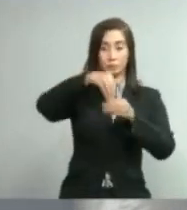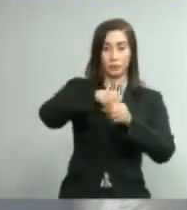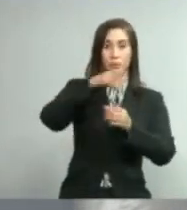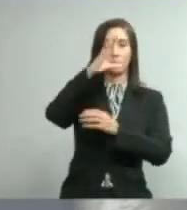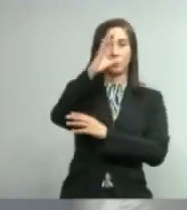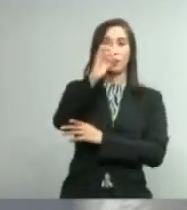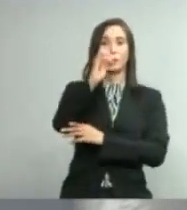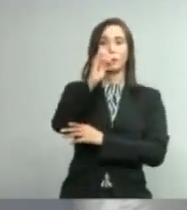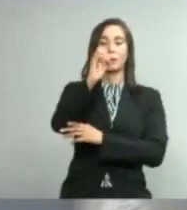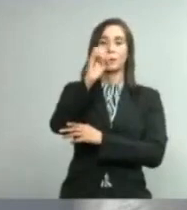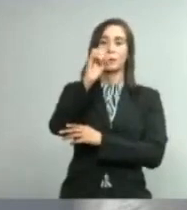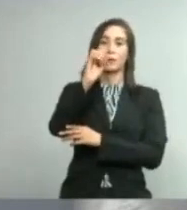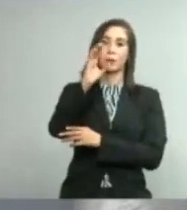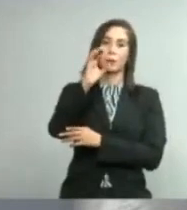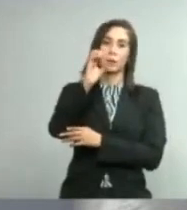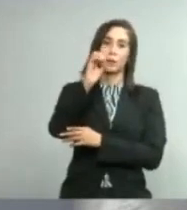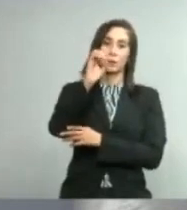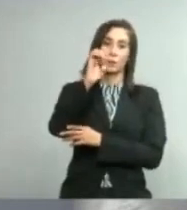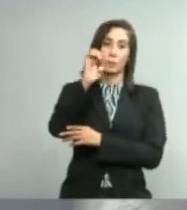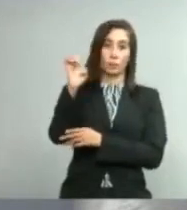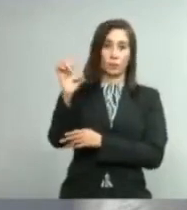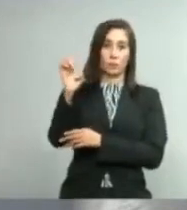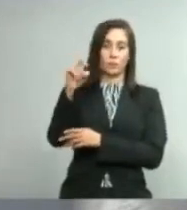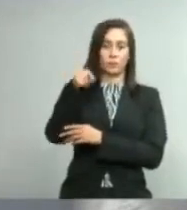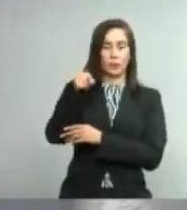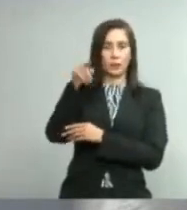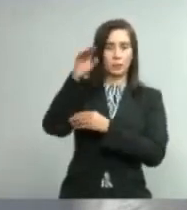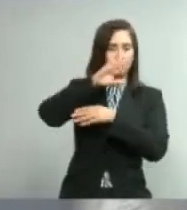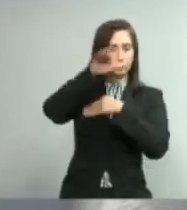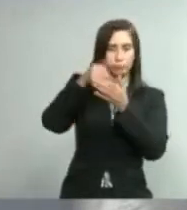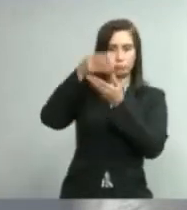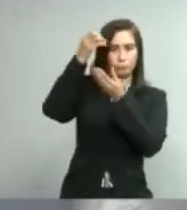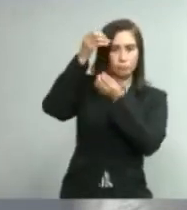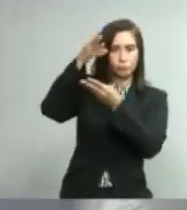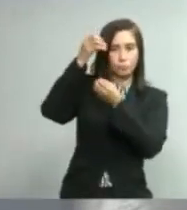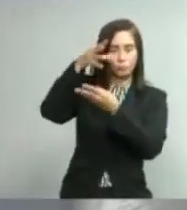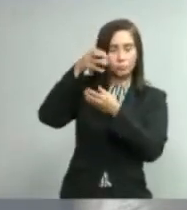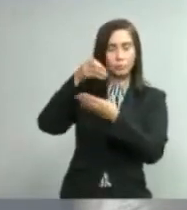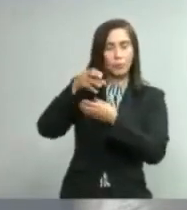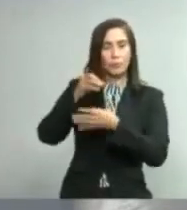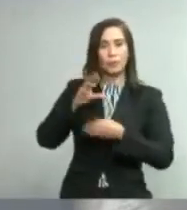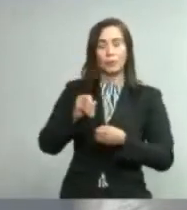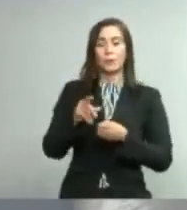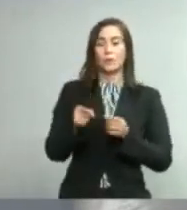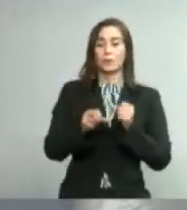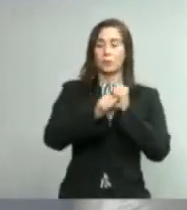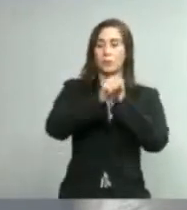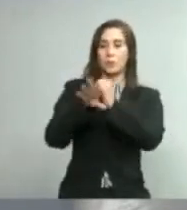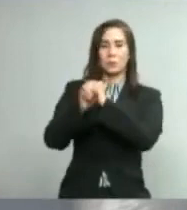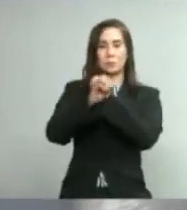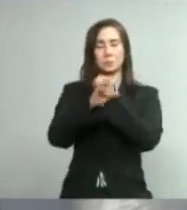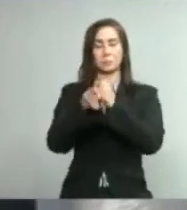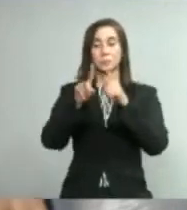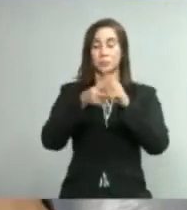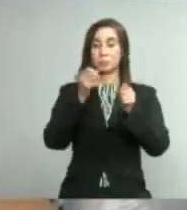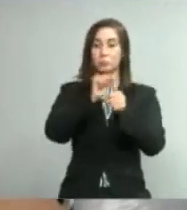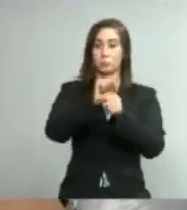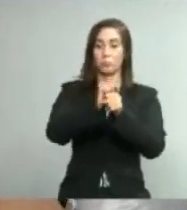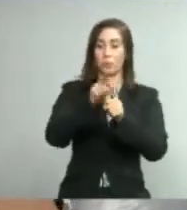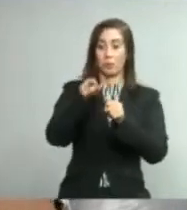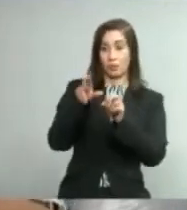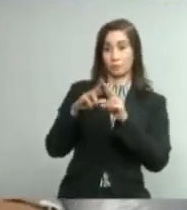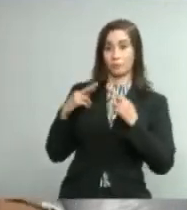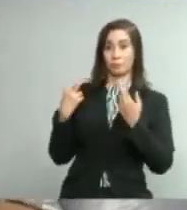donde daremos toda la información y las operaciones de lanzamiento en esa